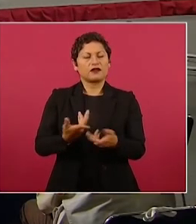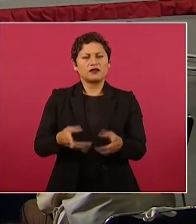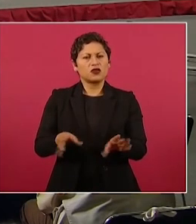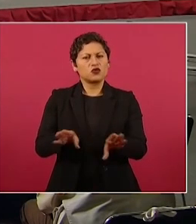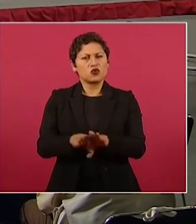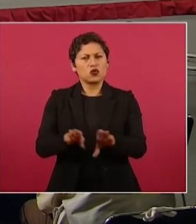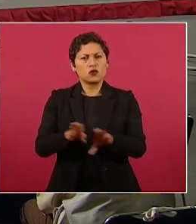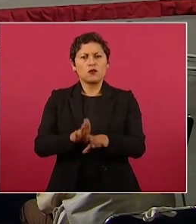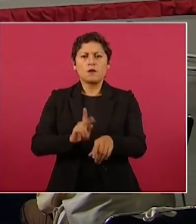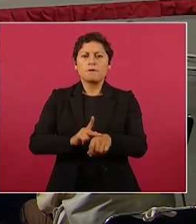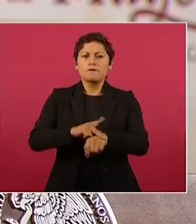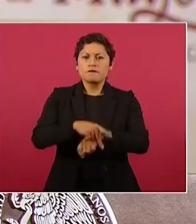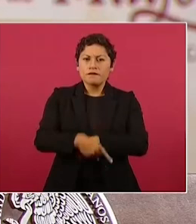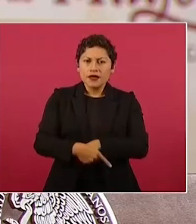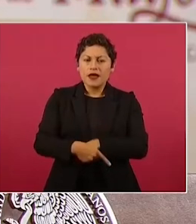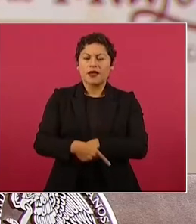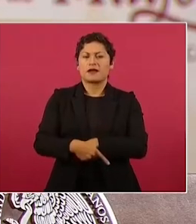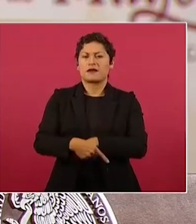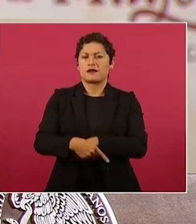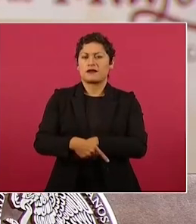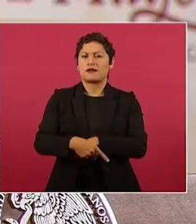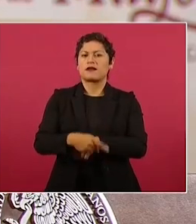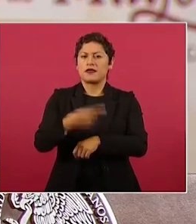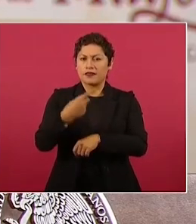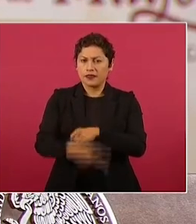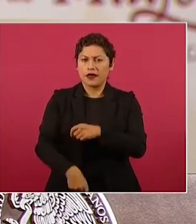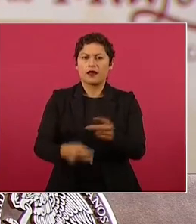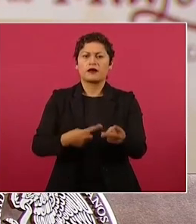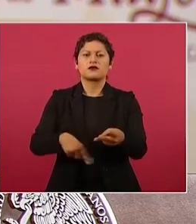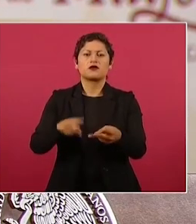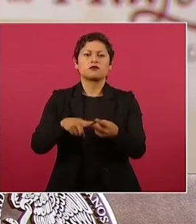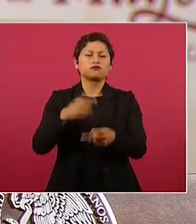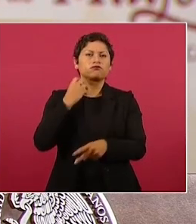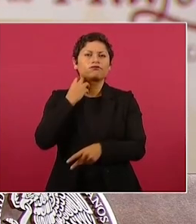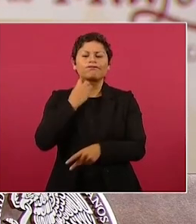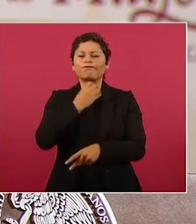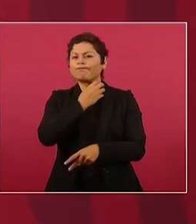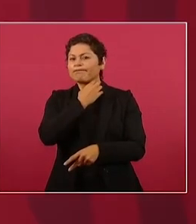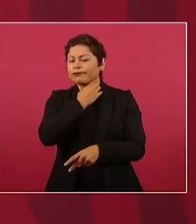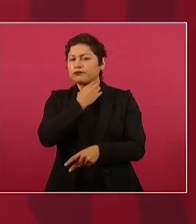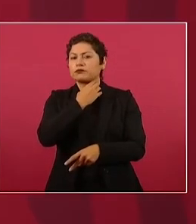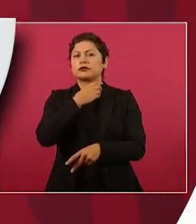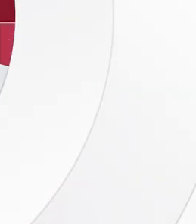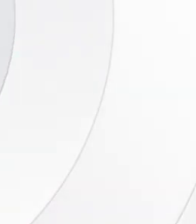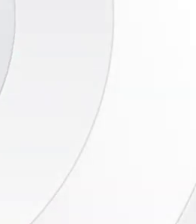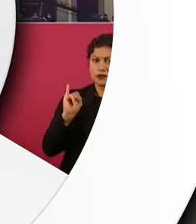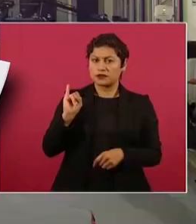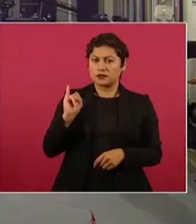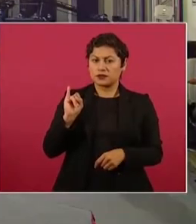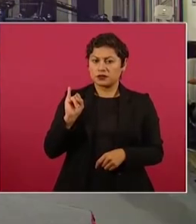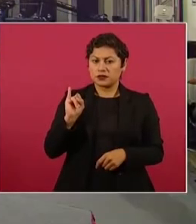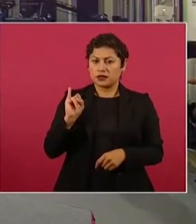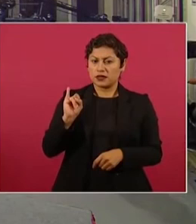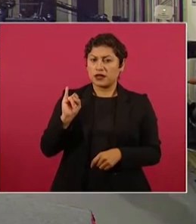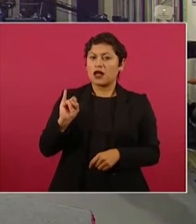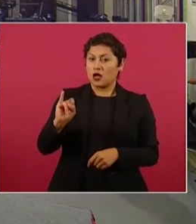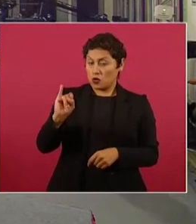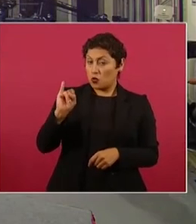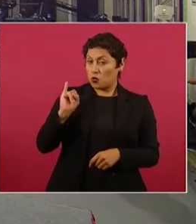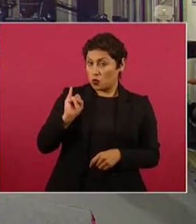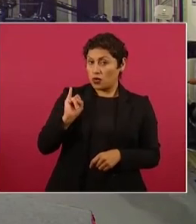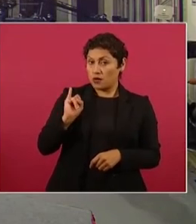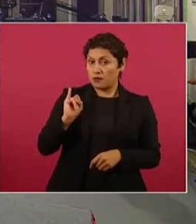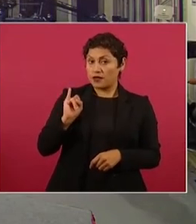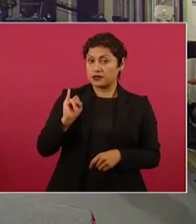crecimiento de los ganglios, linfáticos, etc. Y por último, el fin de septiembre, por